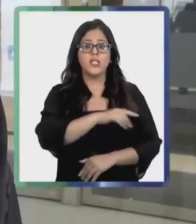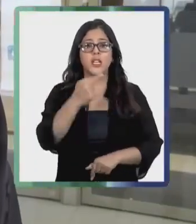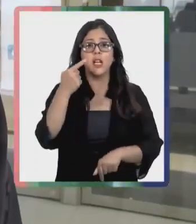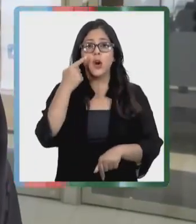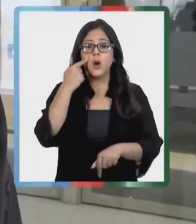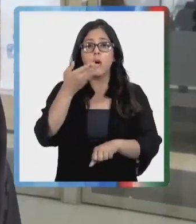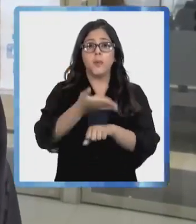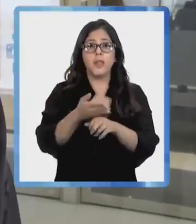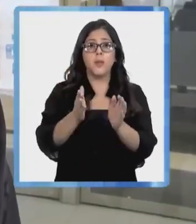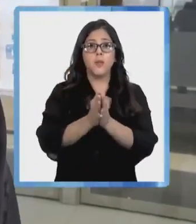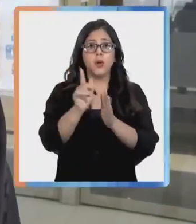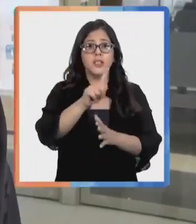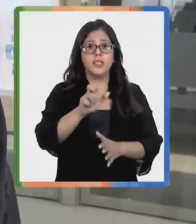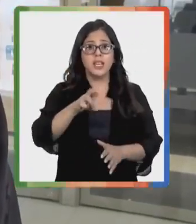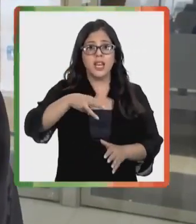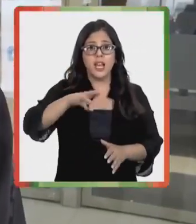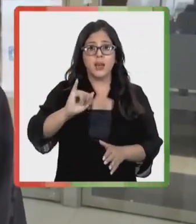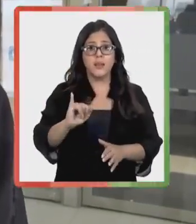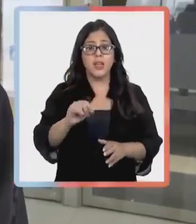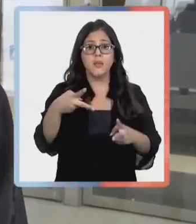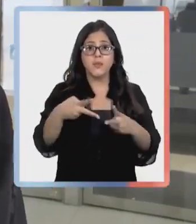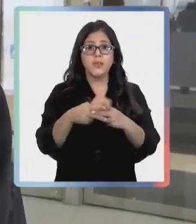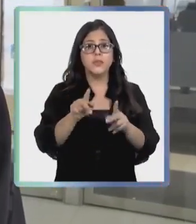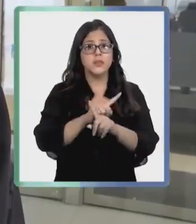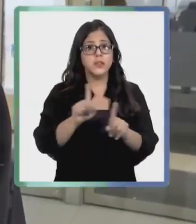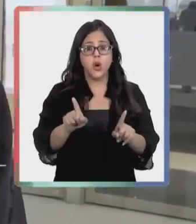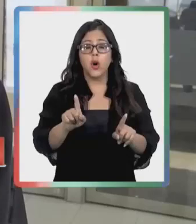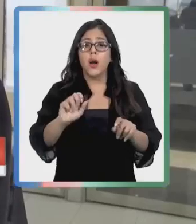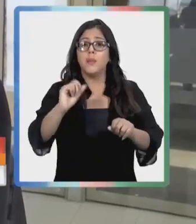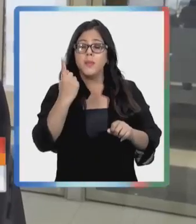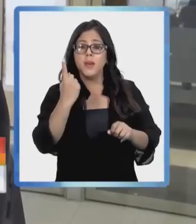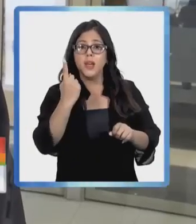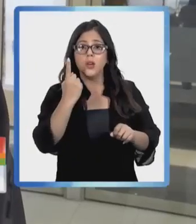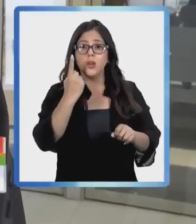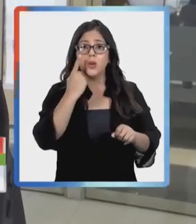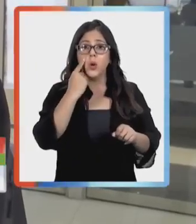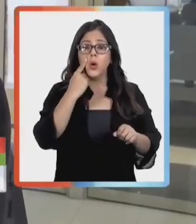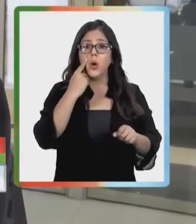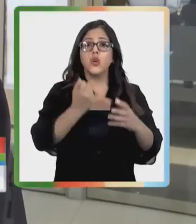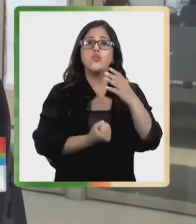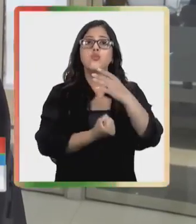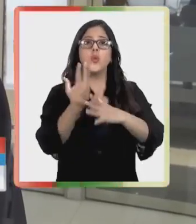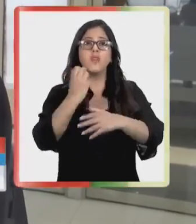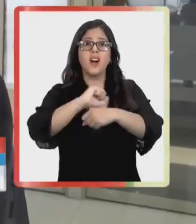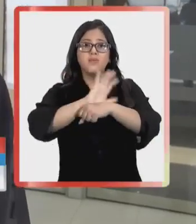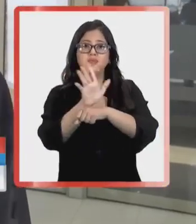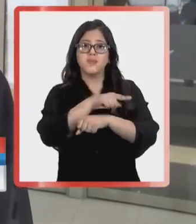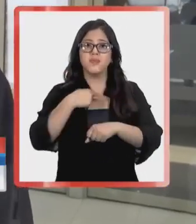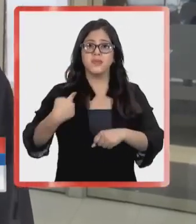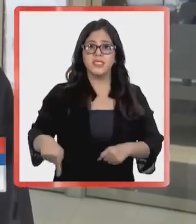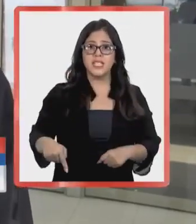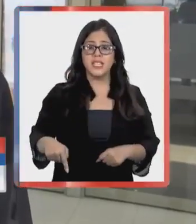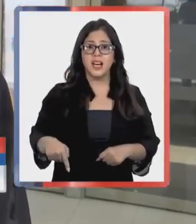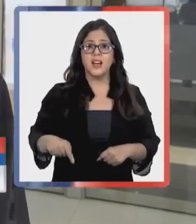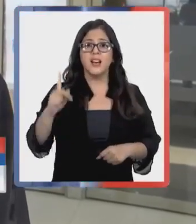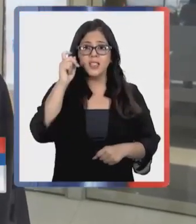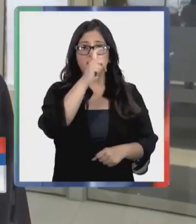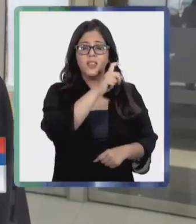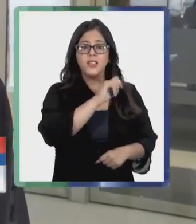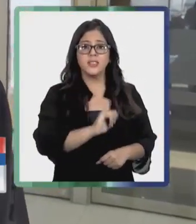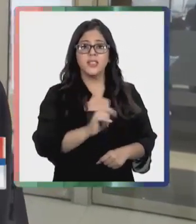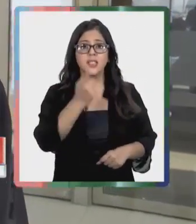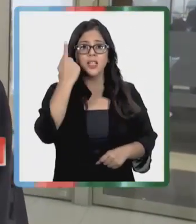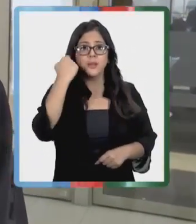Pedimos a la CRM que no se cortara, porque sabemos primero que viene esta variante china nueva, que es